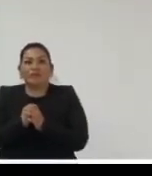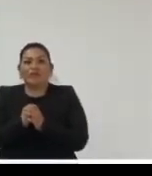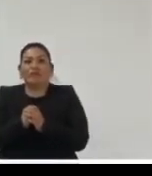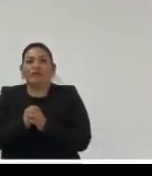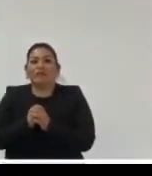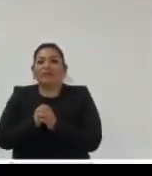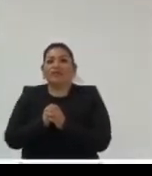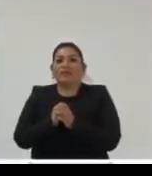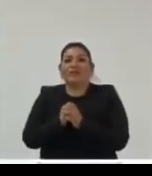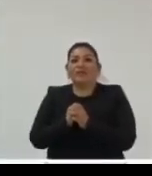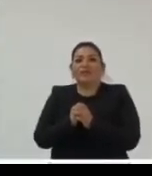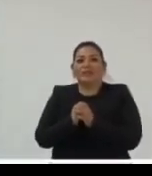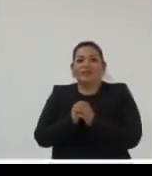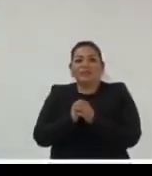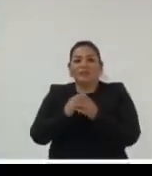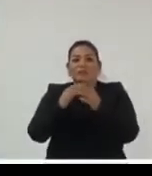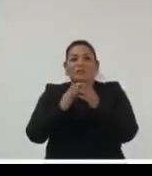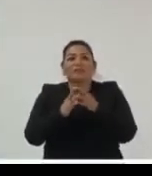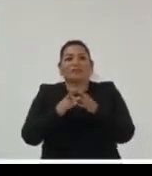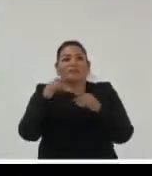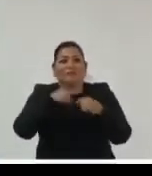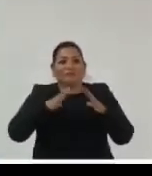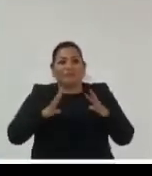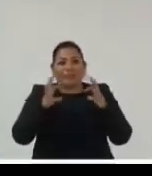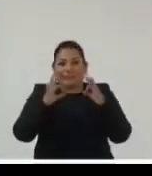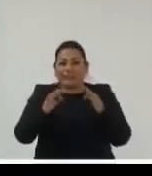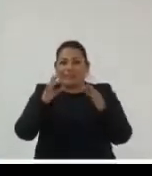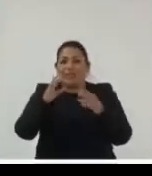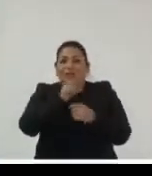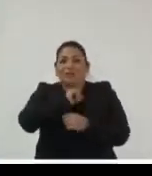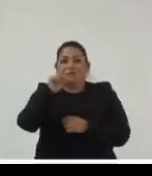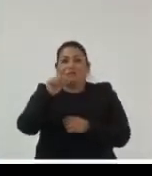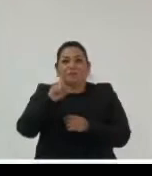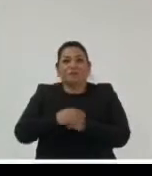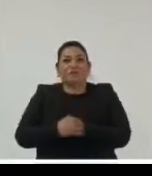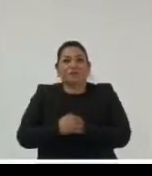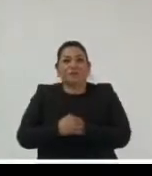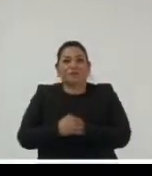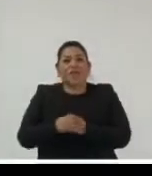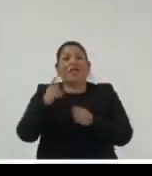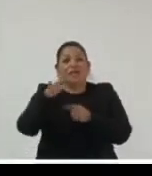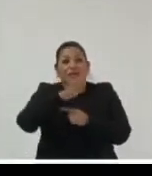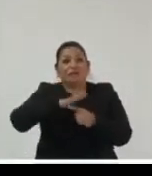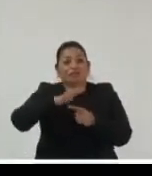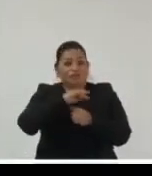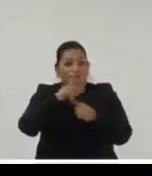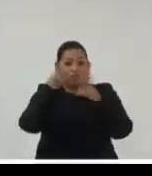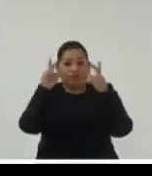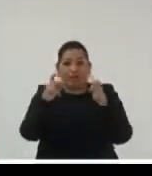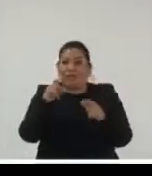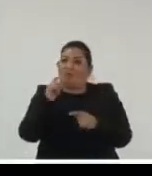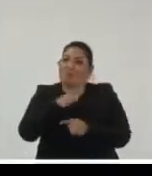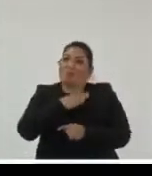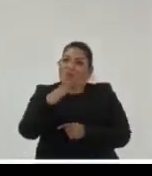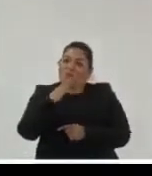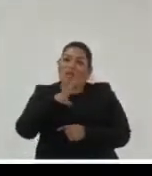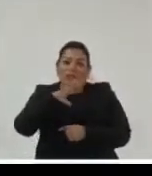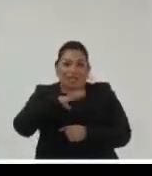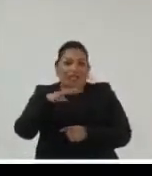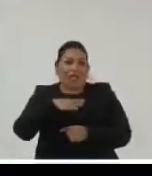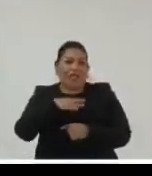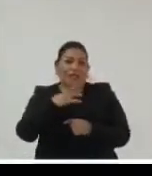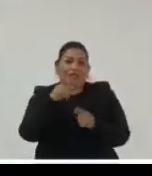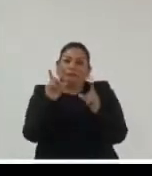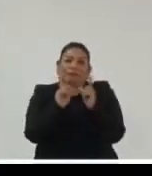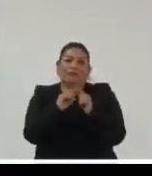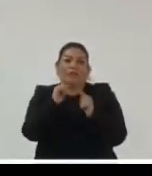distinguido de personas ¿verdad? de colegas de profesionales en el ámbito y pues bueno tener un chancecito